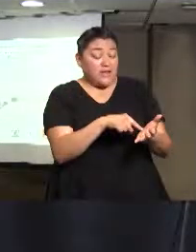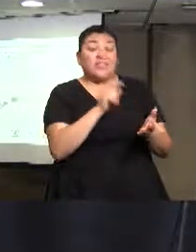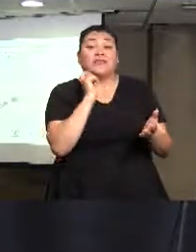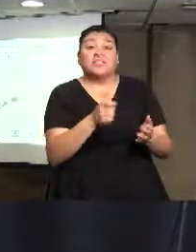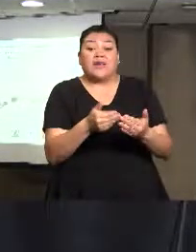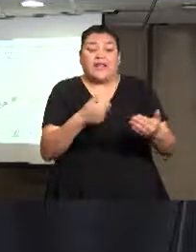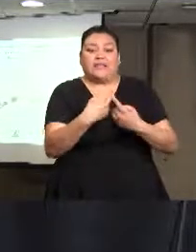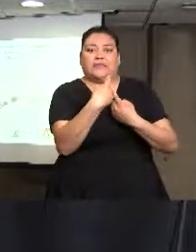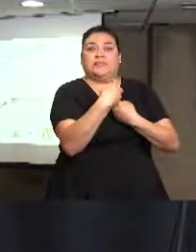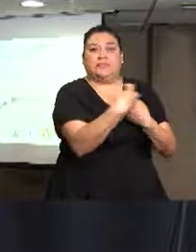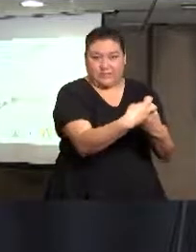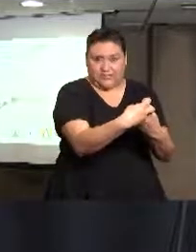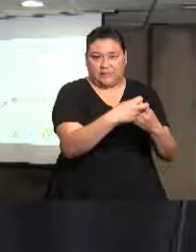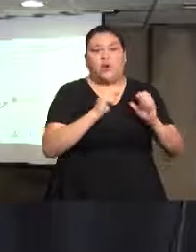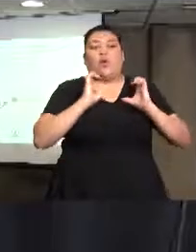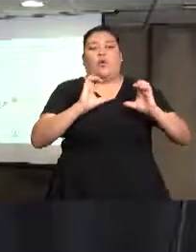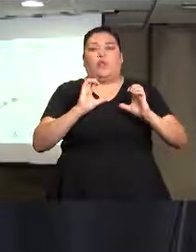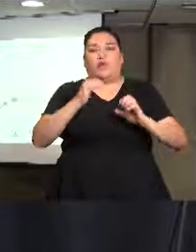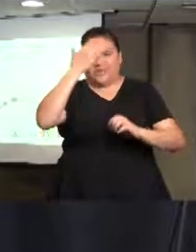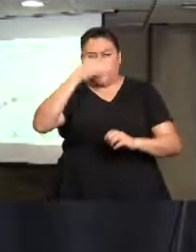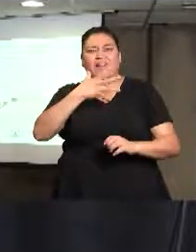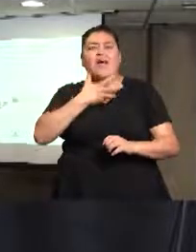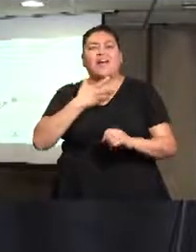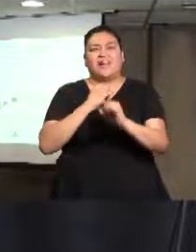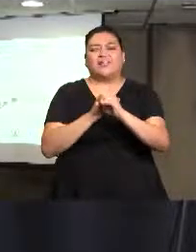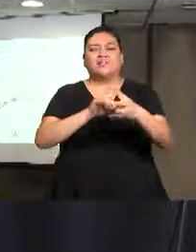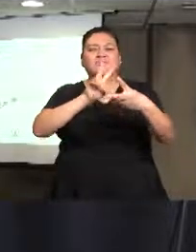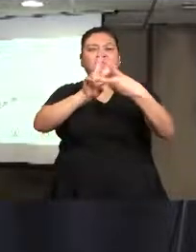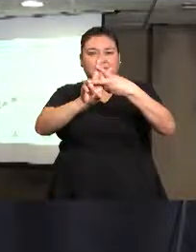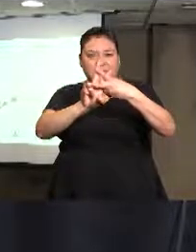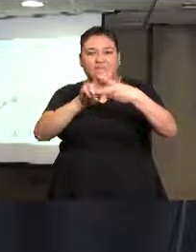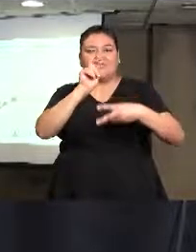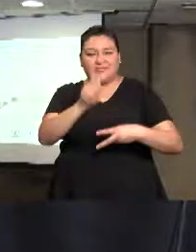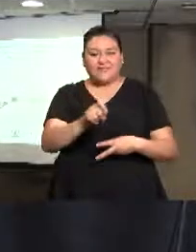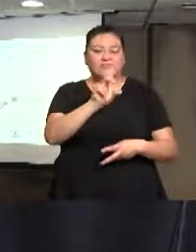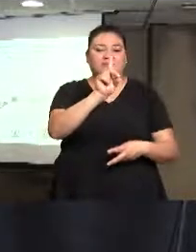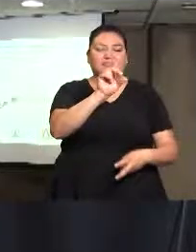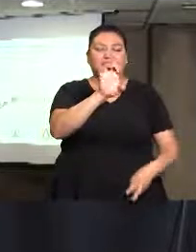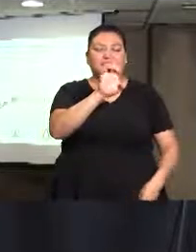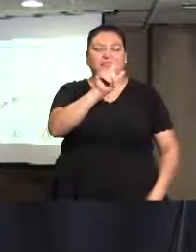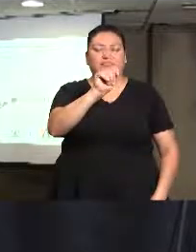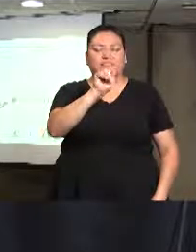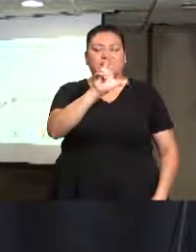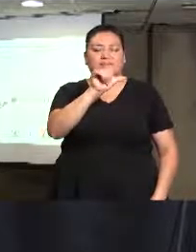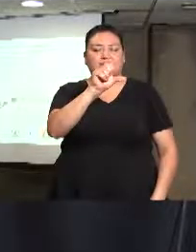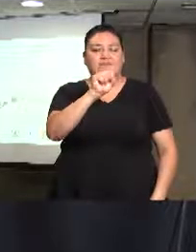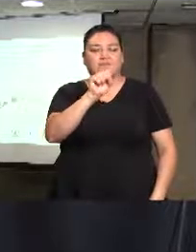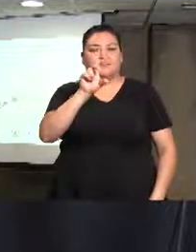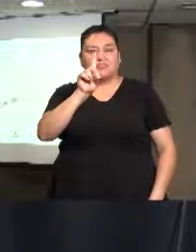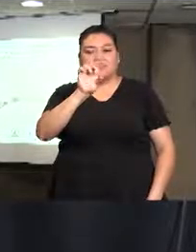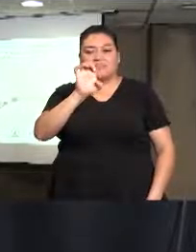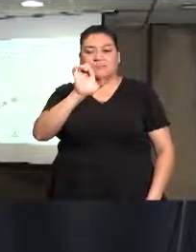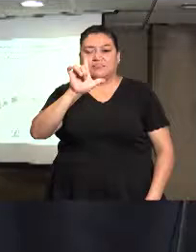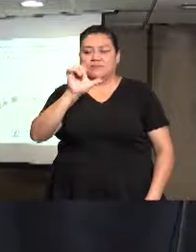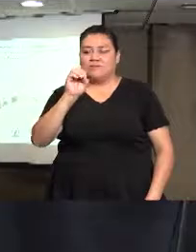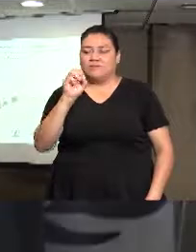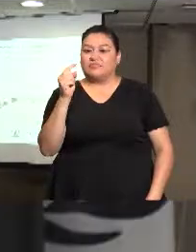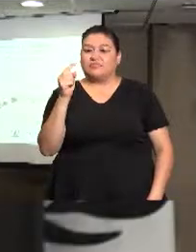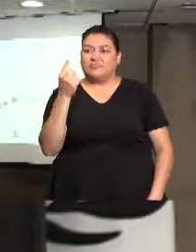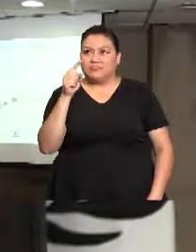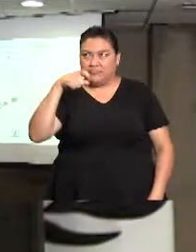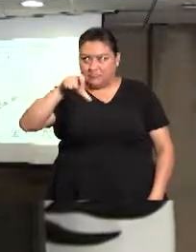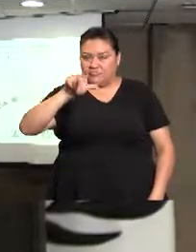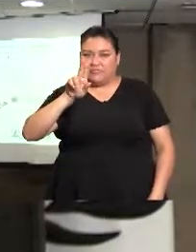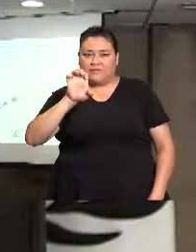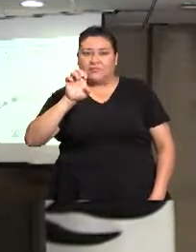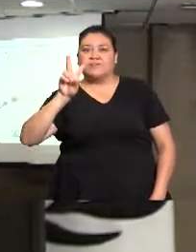a través de un hashtag, el hashtag es Detrás de lo que ves, estaremos manejando de la información y también toda la información, tanto de